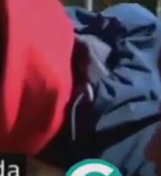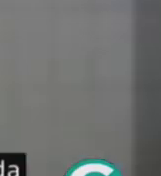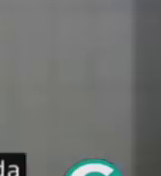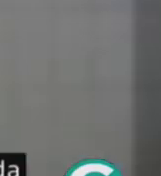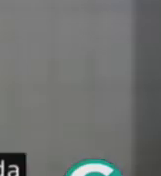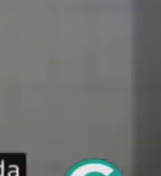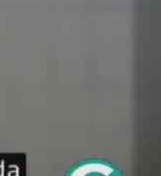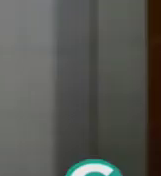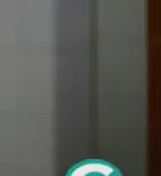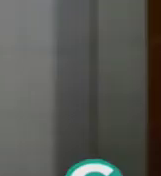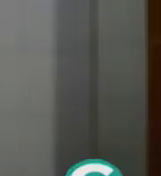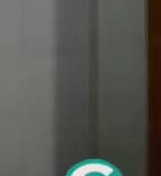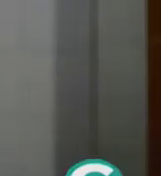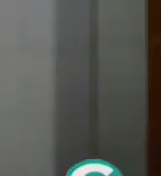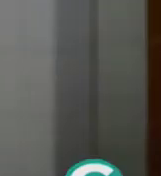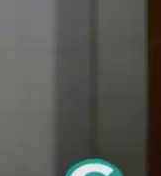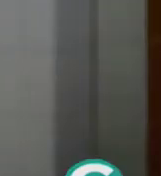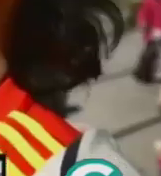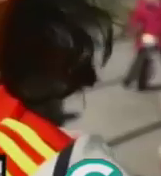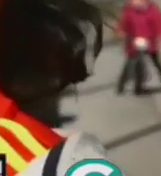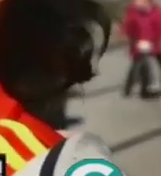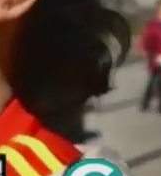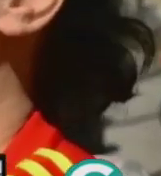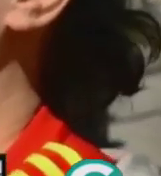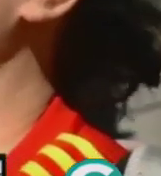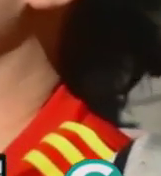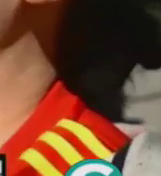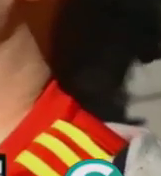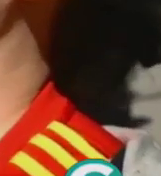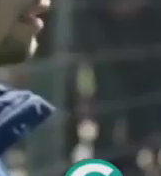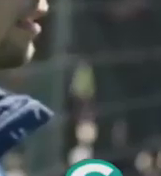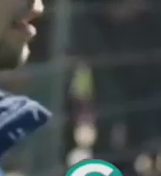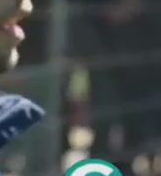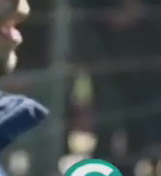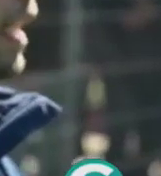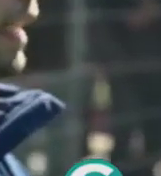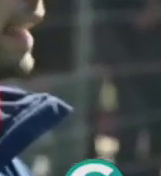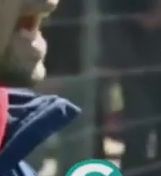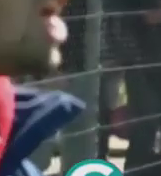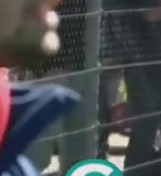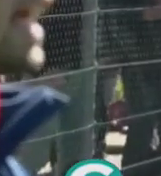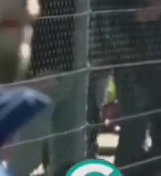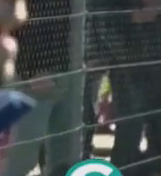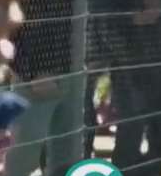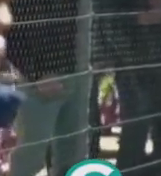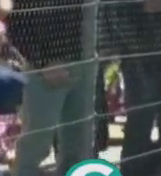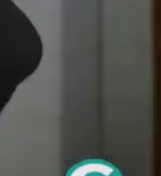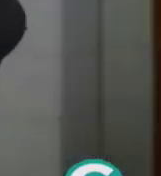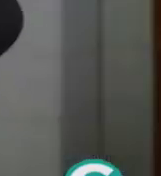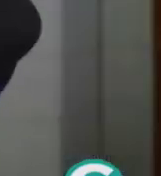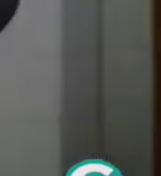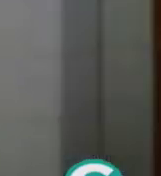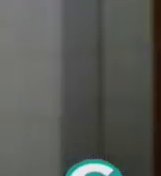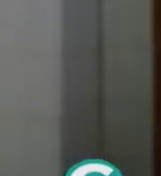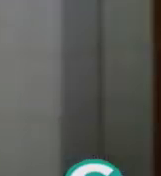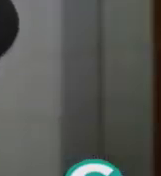entrenador dice que no pasa nada, que no le hagamos mucho caso. ¡Mejorando las coberturas, chicos! ¡Doblo pivote! ¡Dos los años! ¡Vamos! A veces